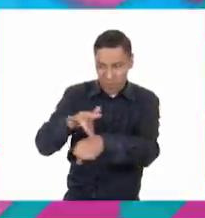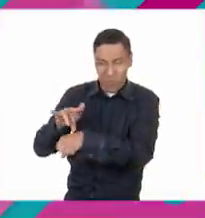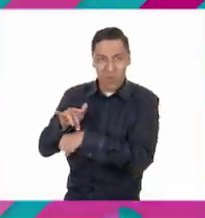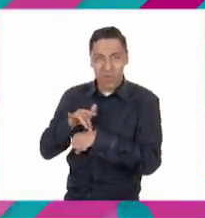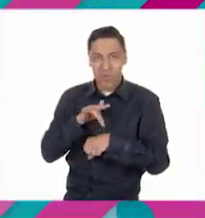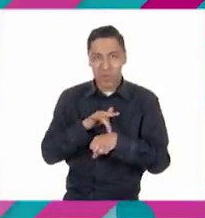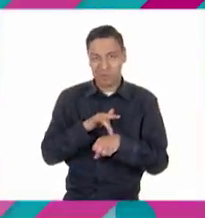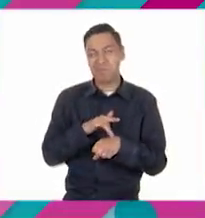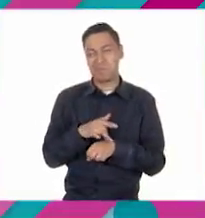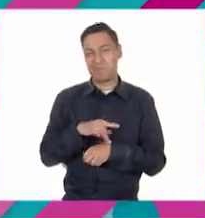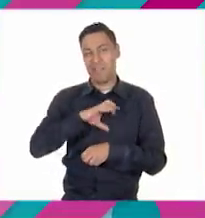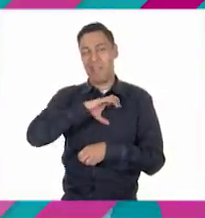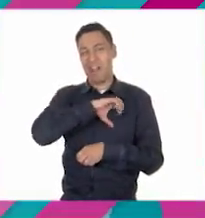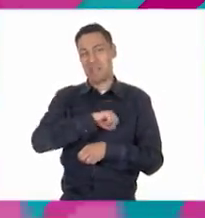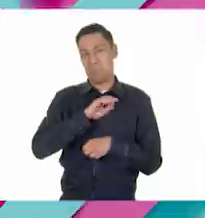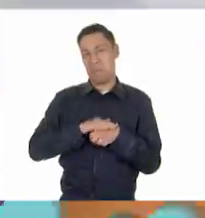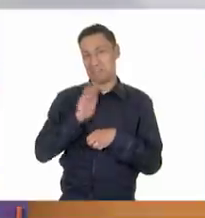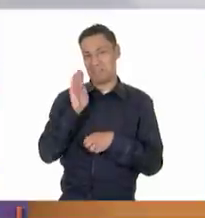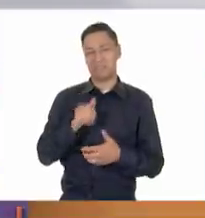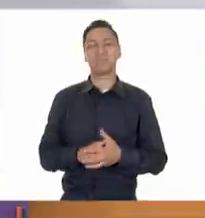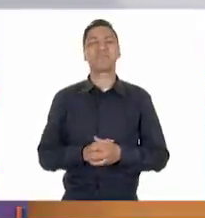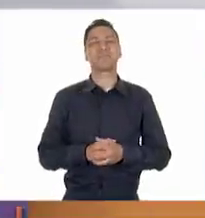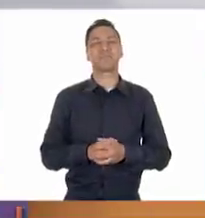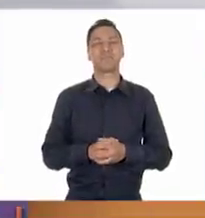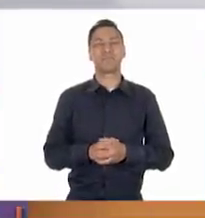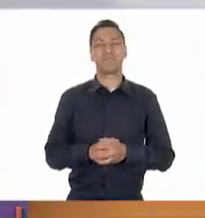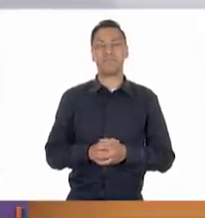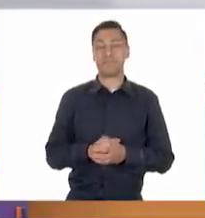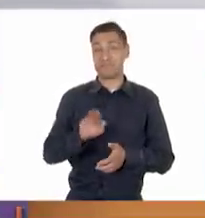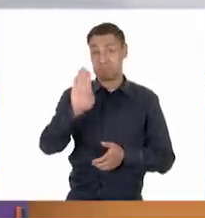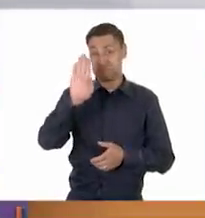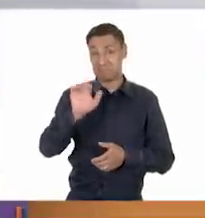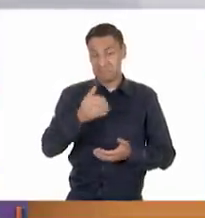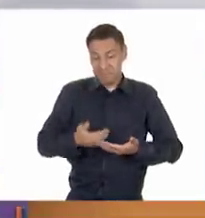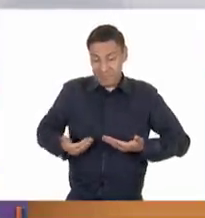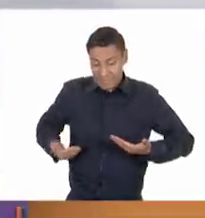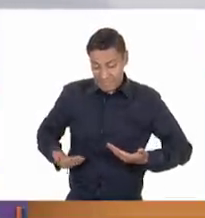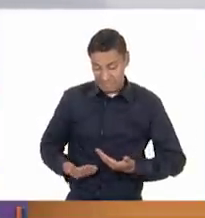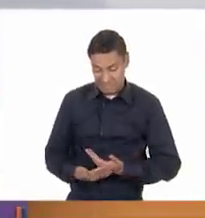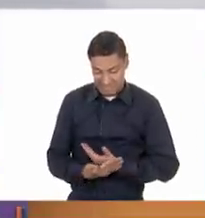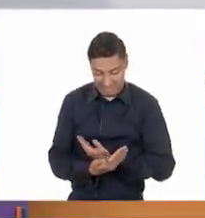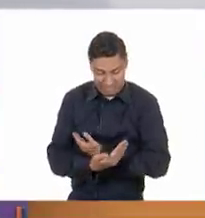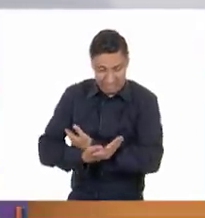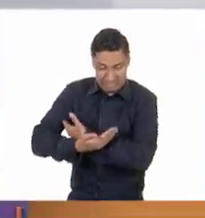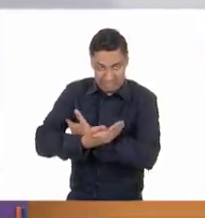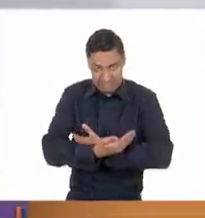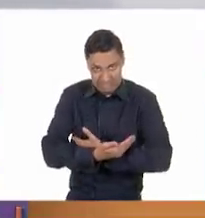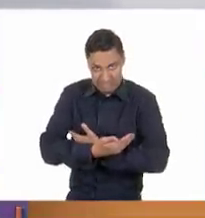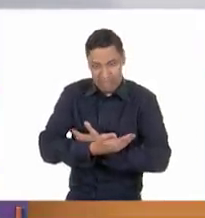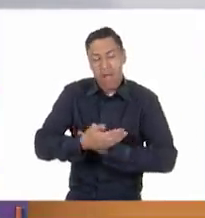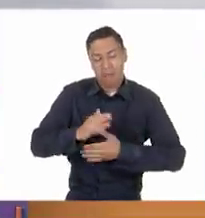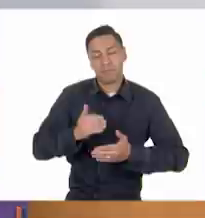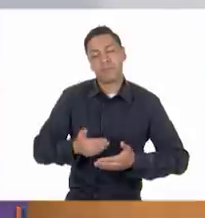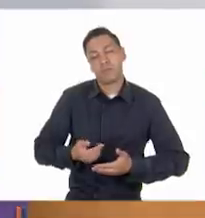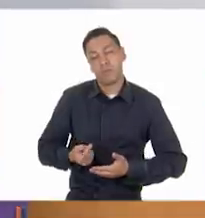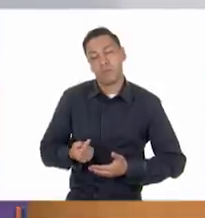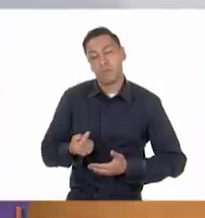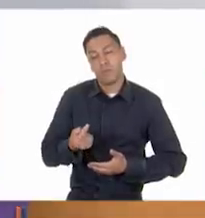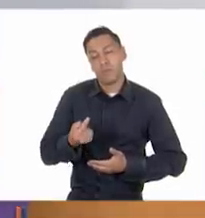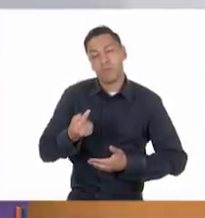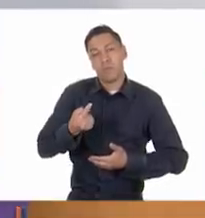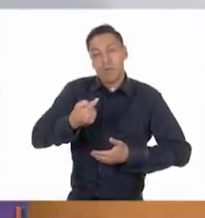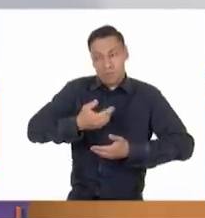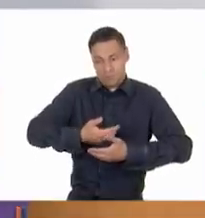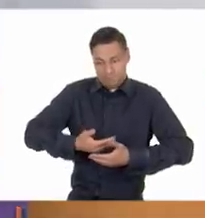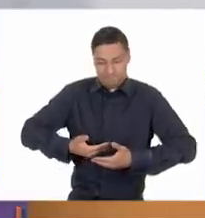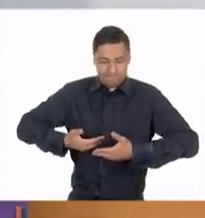Muy bien. Pues ya nos dimos cuenta que ahora del bebé recién nacido ya pasamos a un bebé un poco más grande que, como dijiste, no se vale